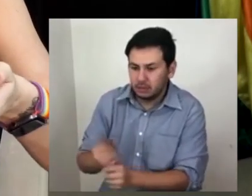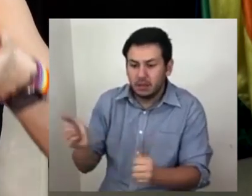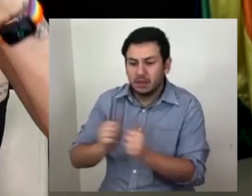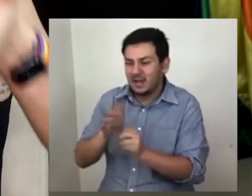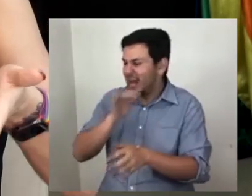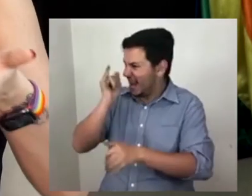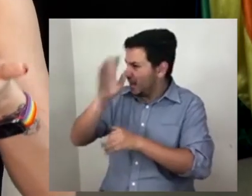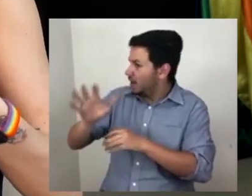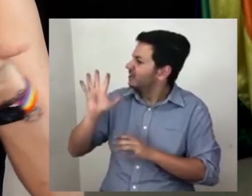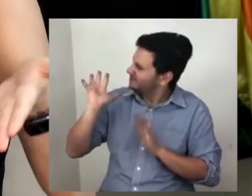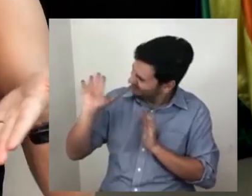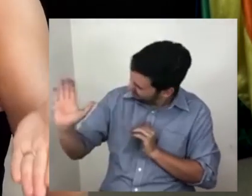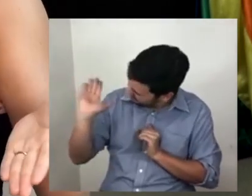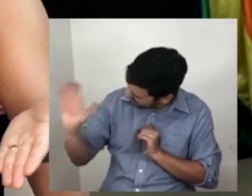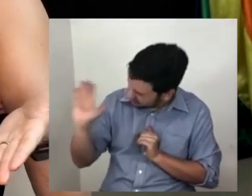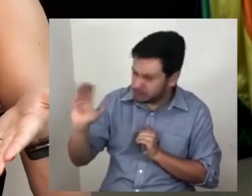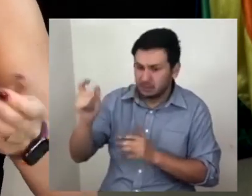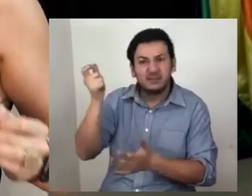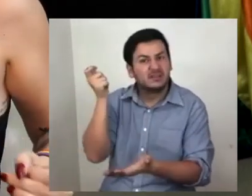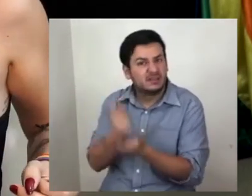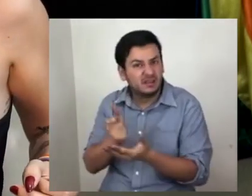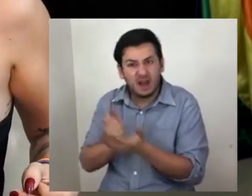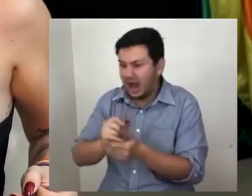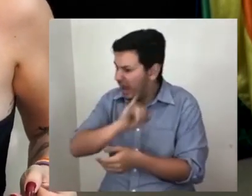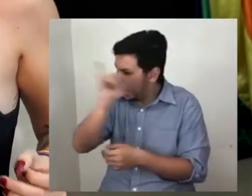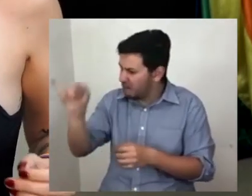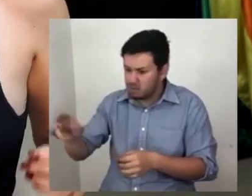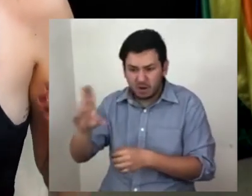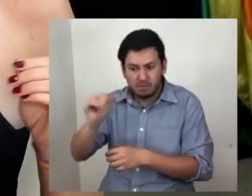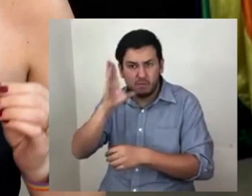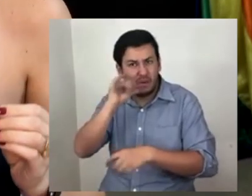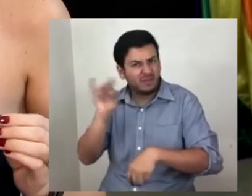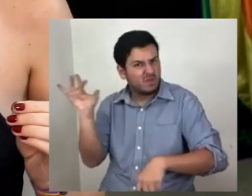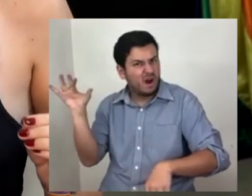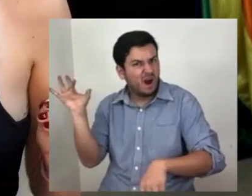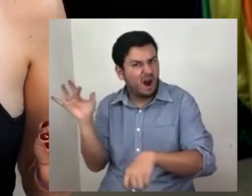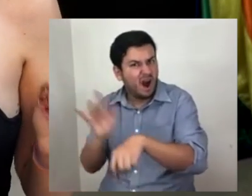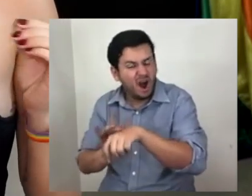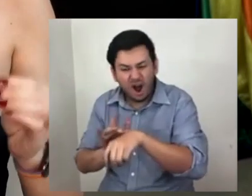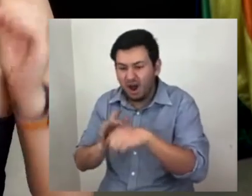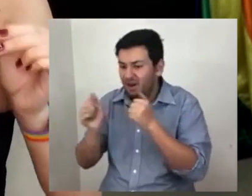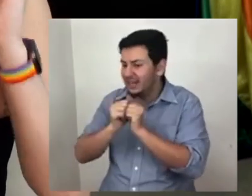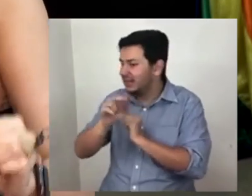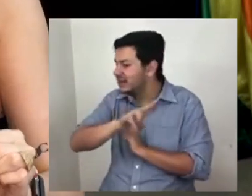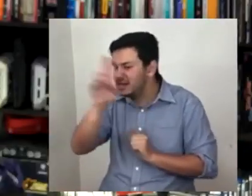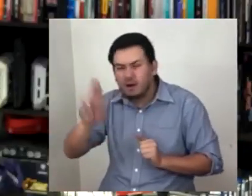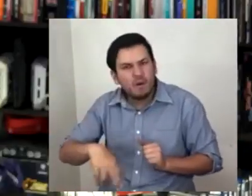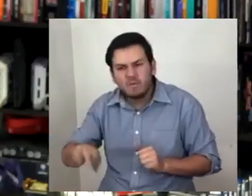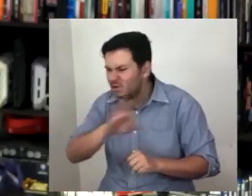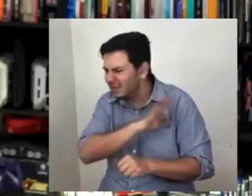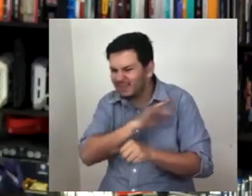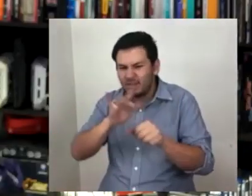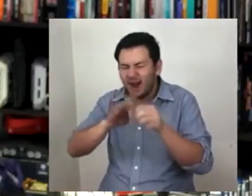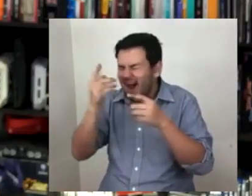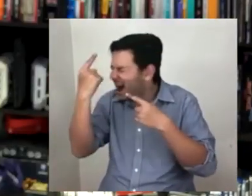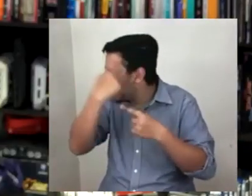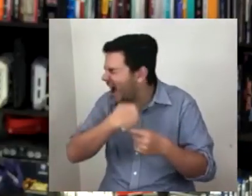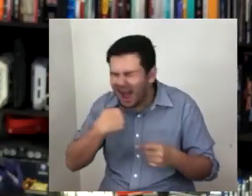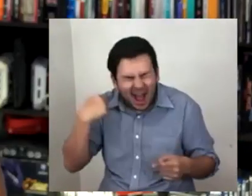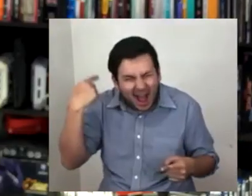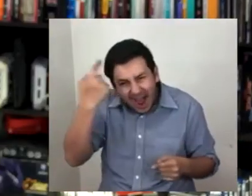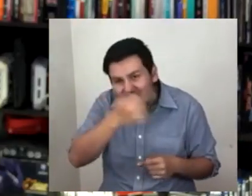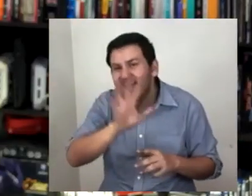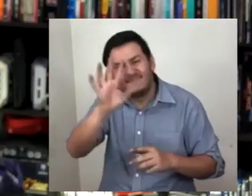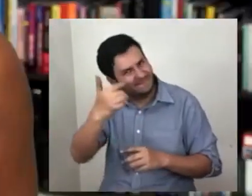seguramente en su rabia. Luego se voltó y le dijo me voy a encargar que nadie nunca pueda agarrar de las manos a otra persona y que nadie nunca pueda